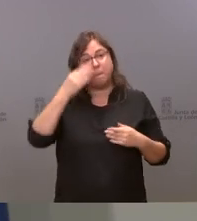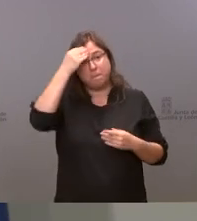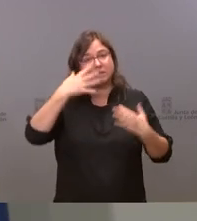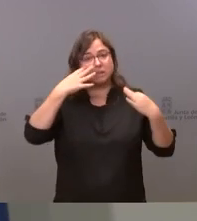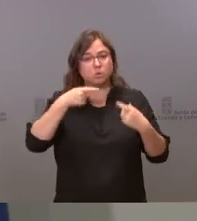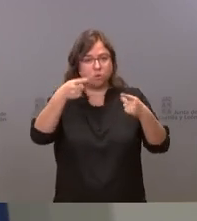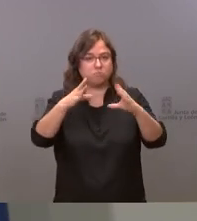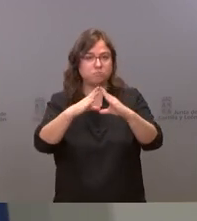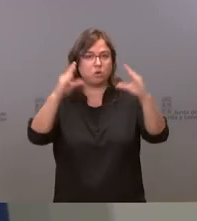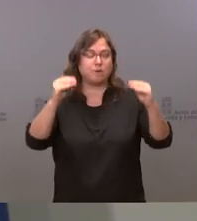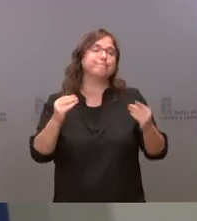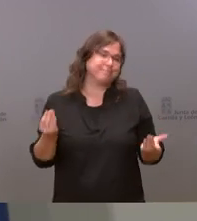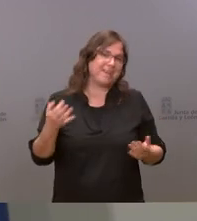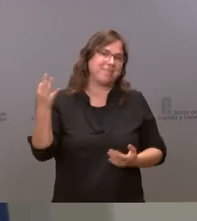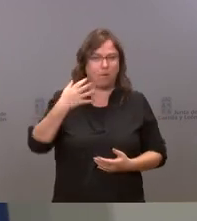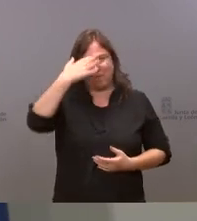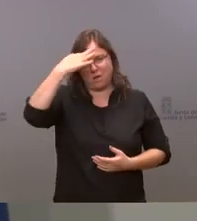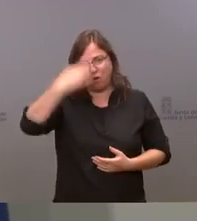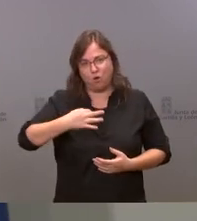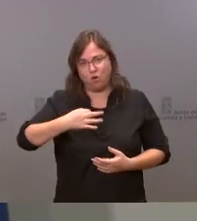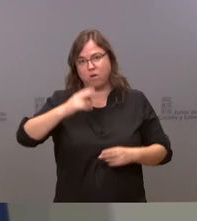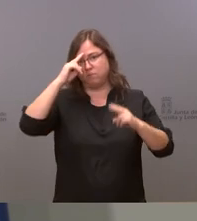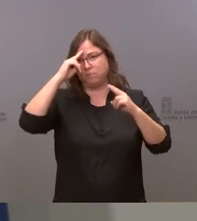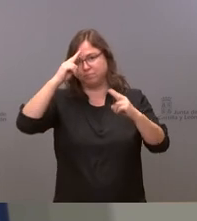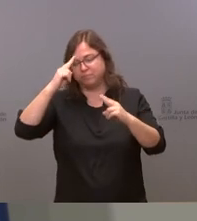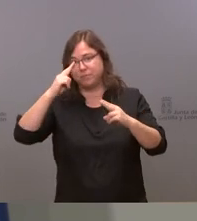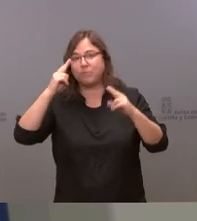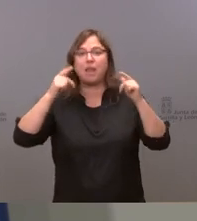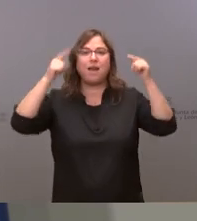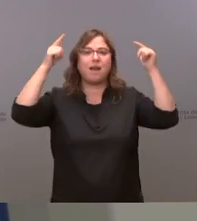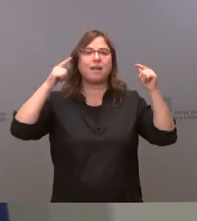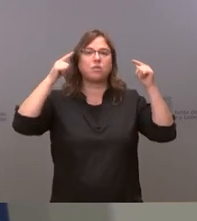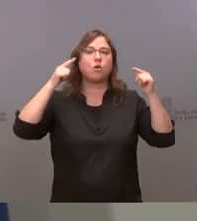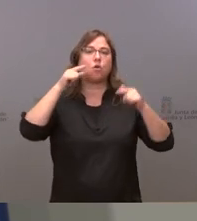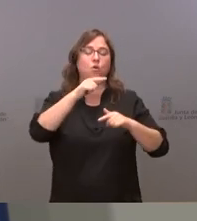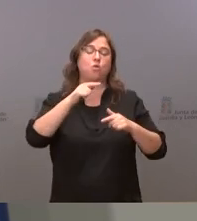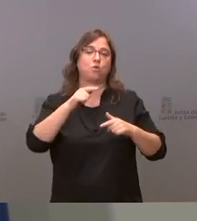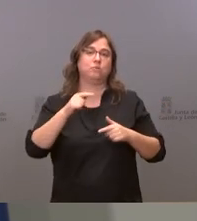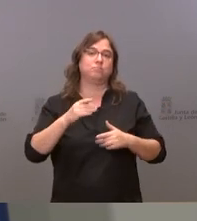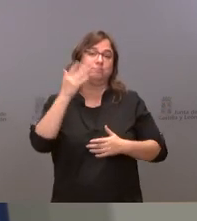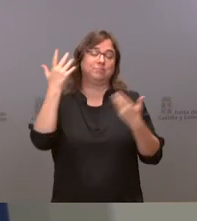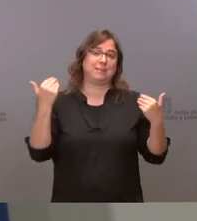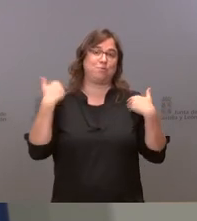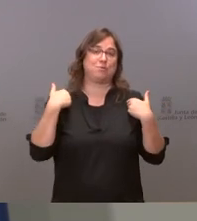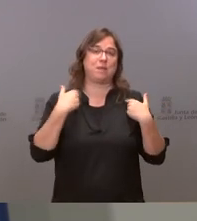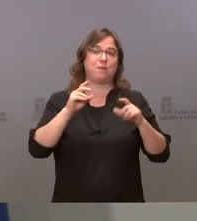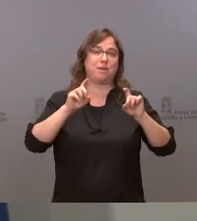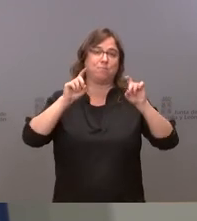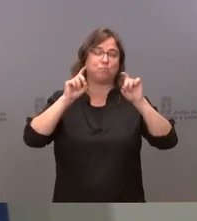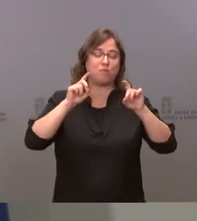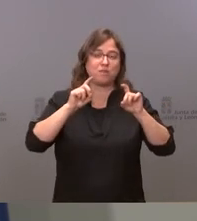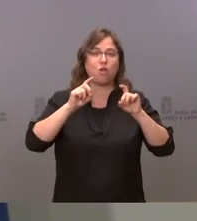respetando eso sí como supongo que el rector de la universidad catedrático de derecho administrativo conoce bien